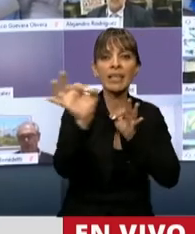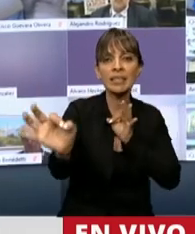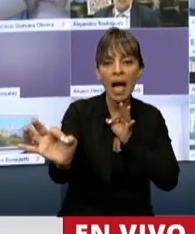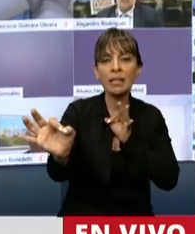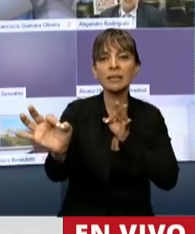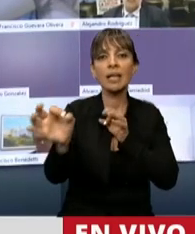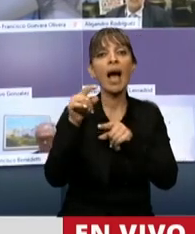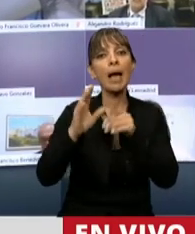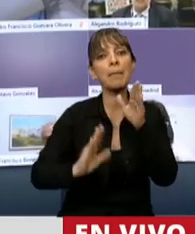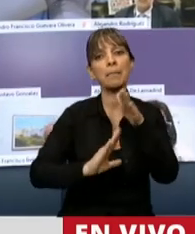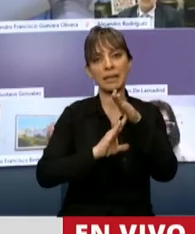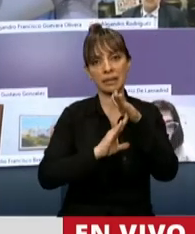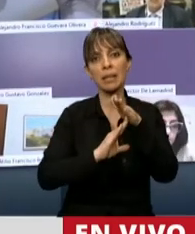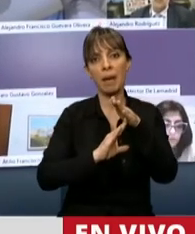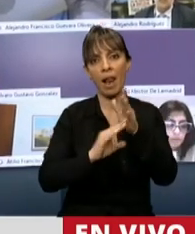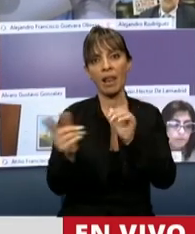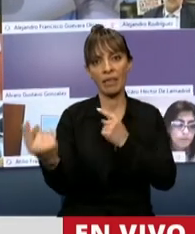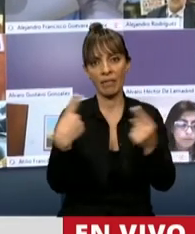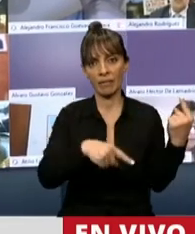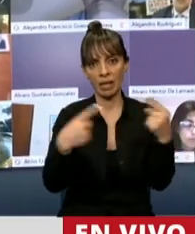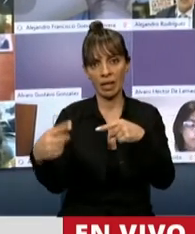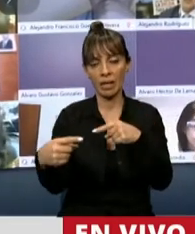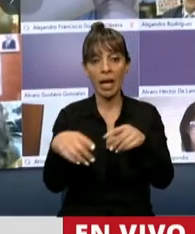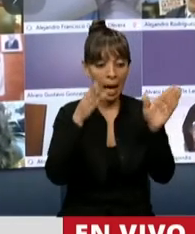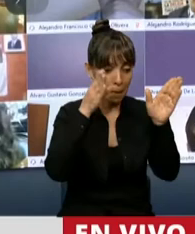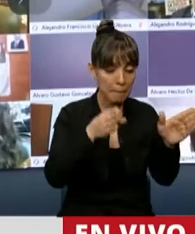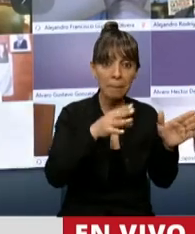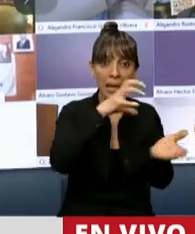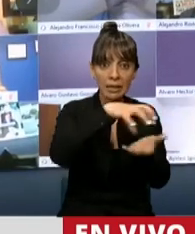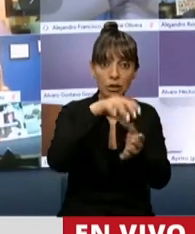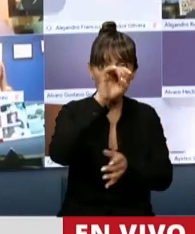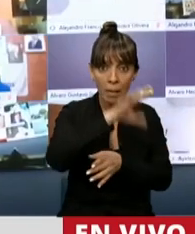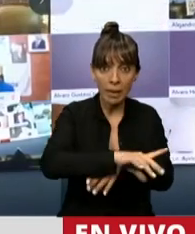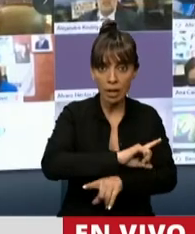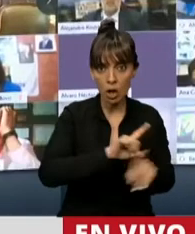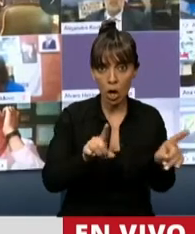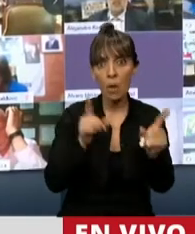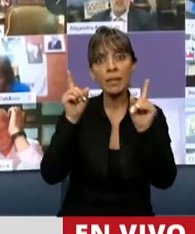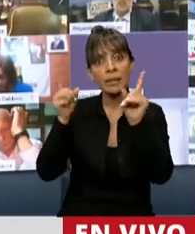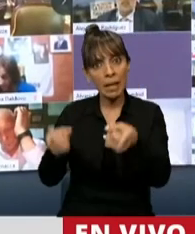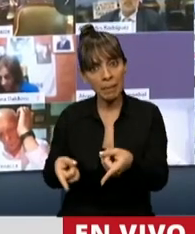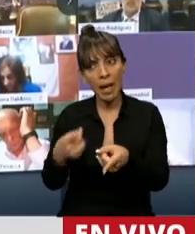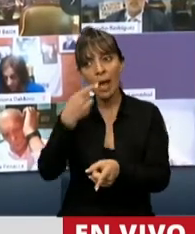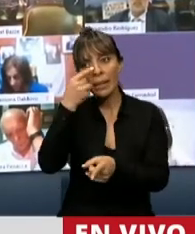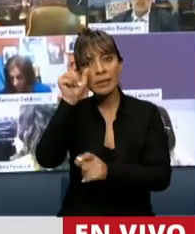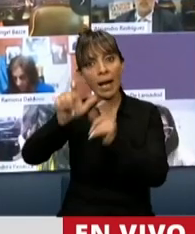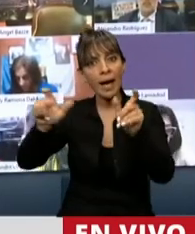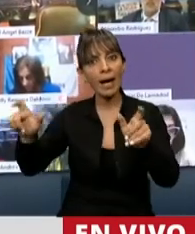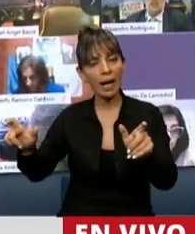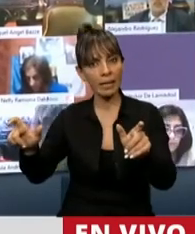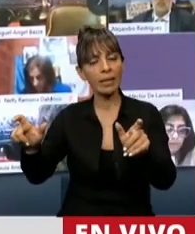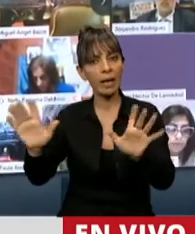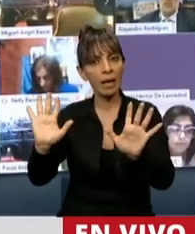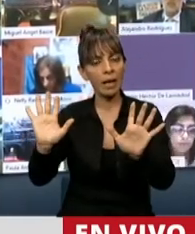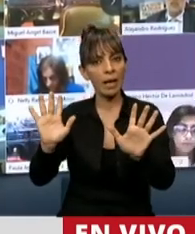aquí está la principal diferencia. No solo nos interesan las empresas, sino que también nos interesa la gente. No solo se